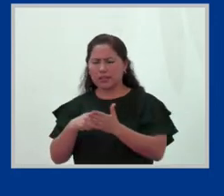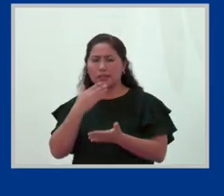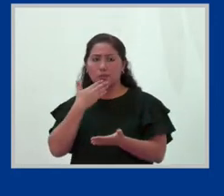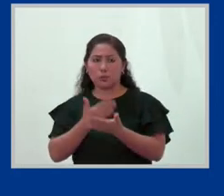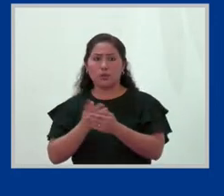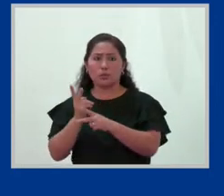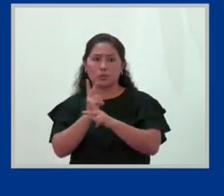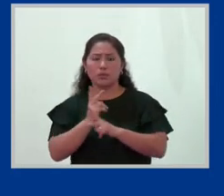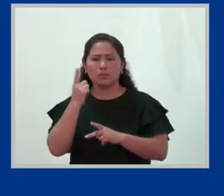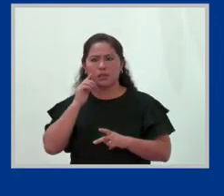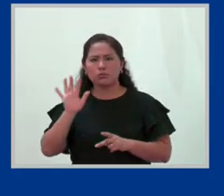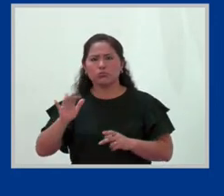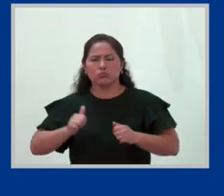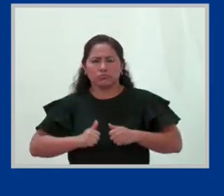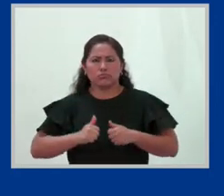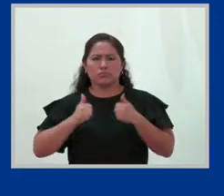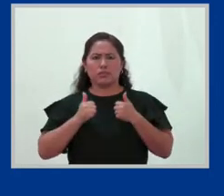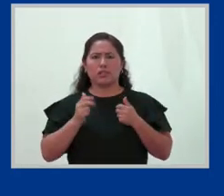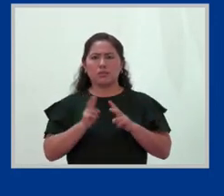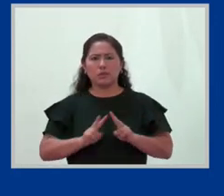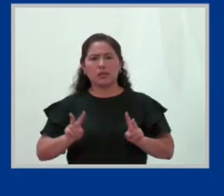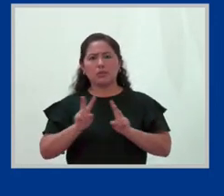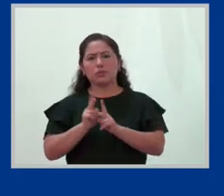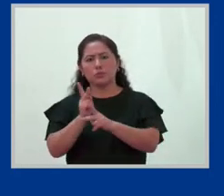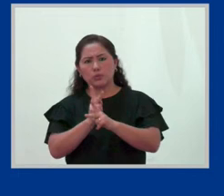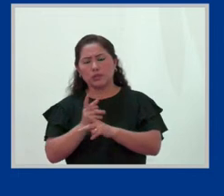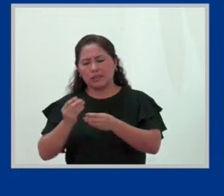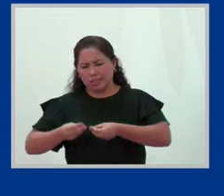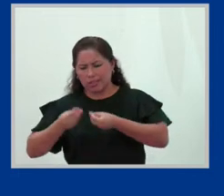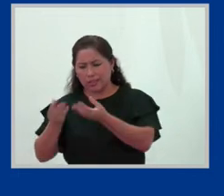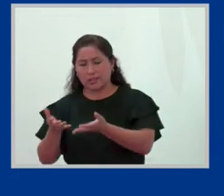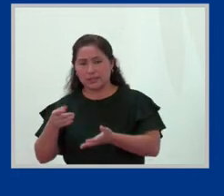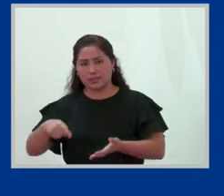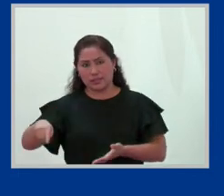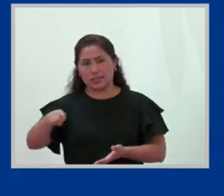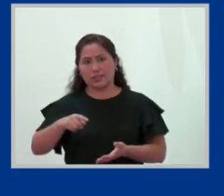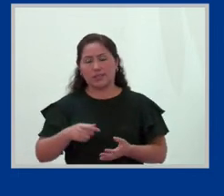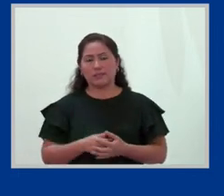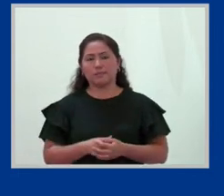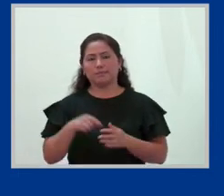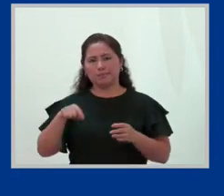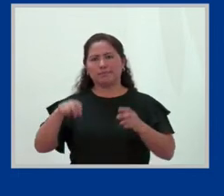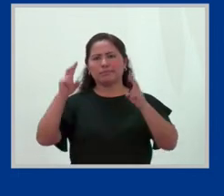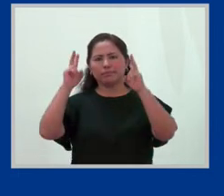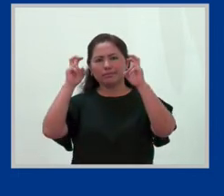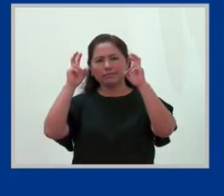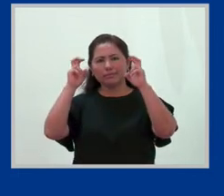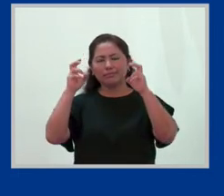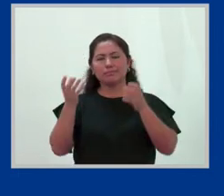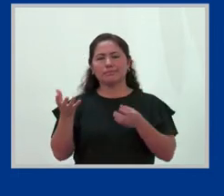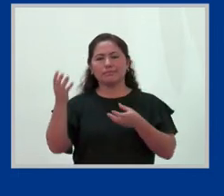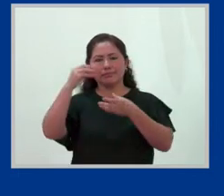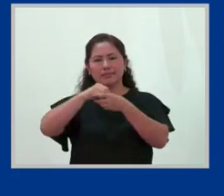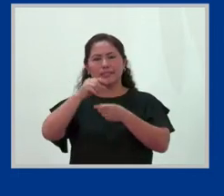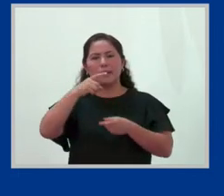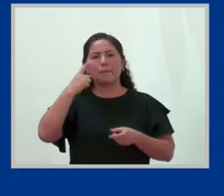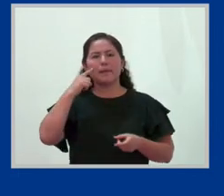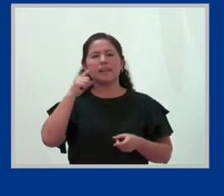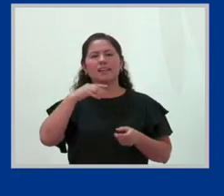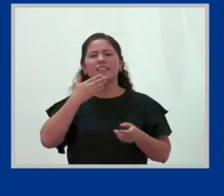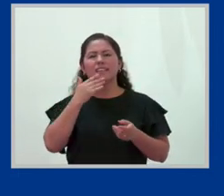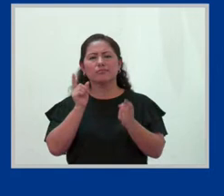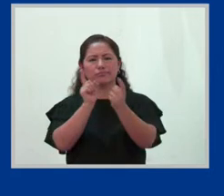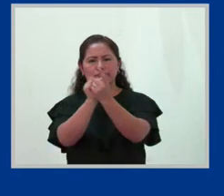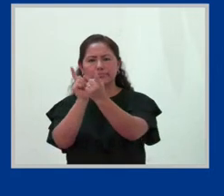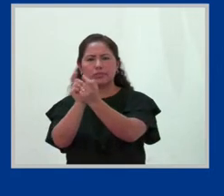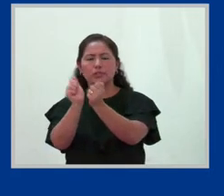sobrevivencia y ese valor a los cuidados hay que dárselo. ¿Este tema es asociado directamente a las madres? Sí.